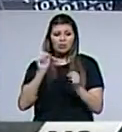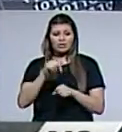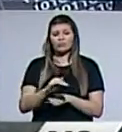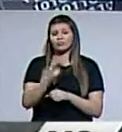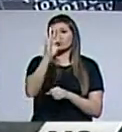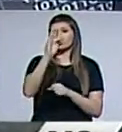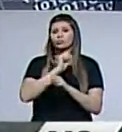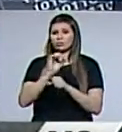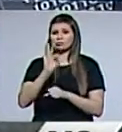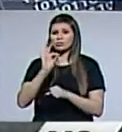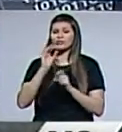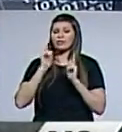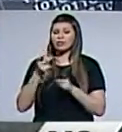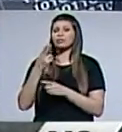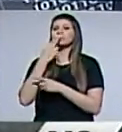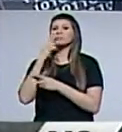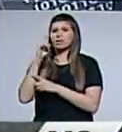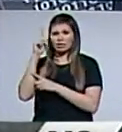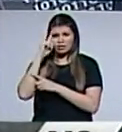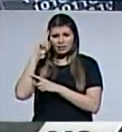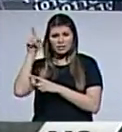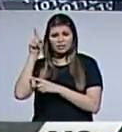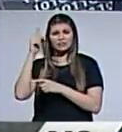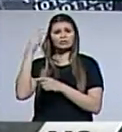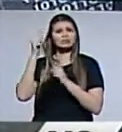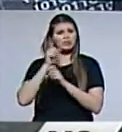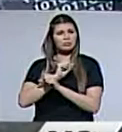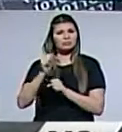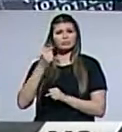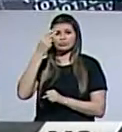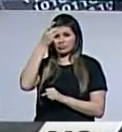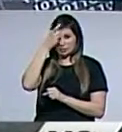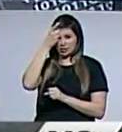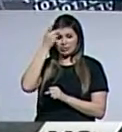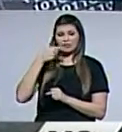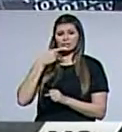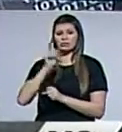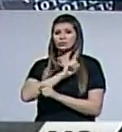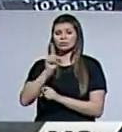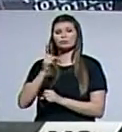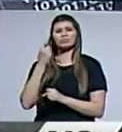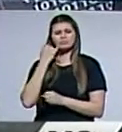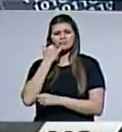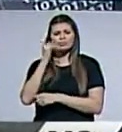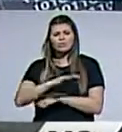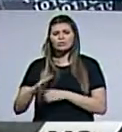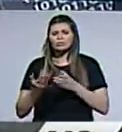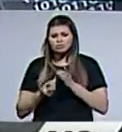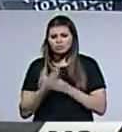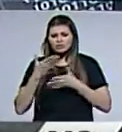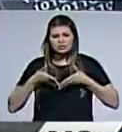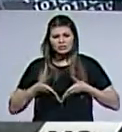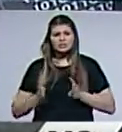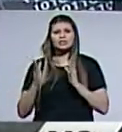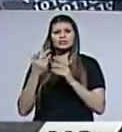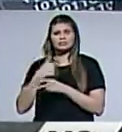Iglesia Luterana en Alemania apoya esta postura. Y a la vez no les permite a los niños recién nacidos la opción de decidir